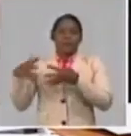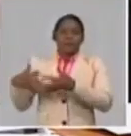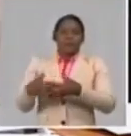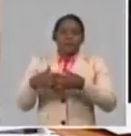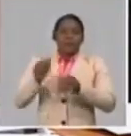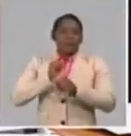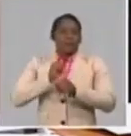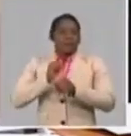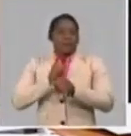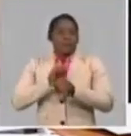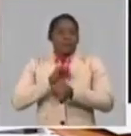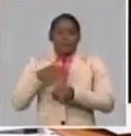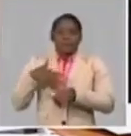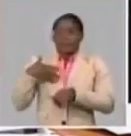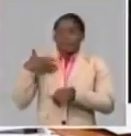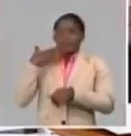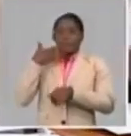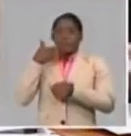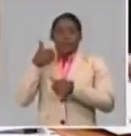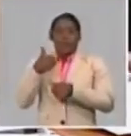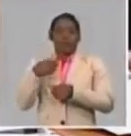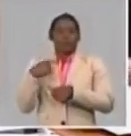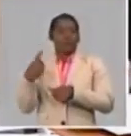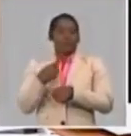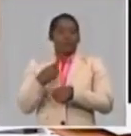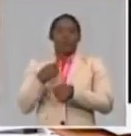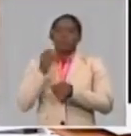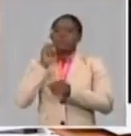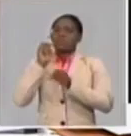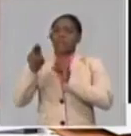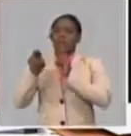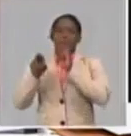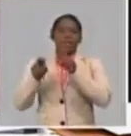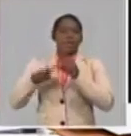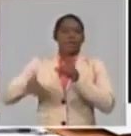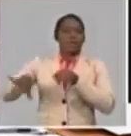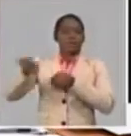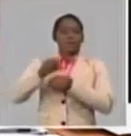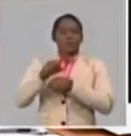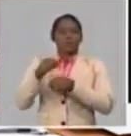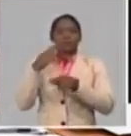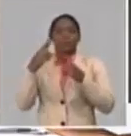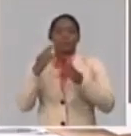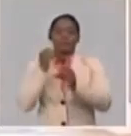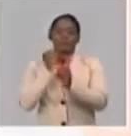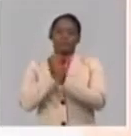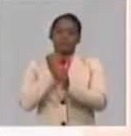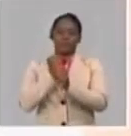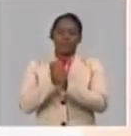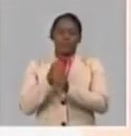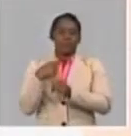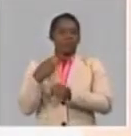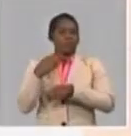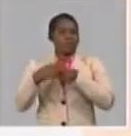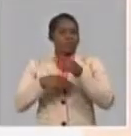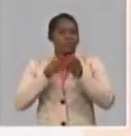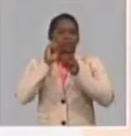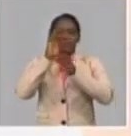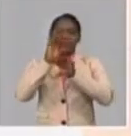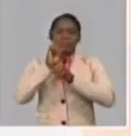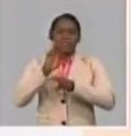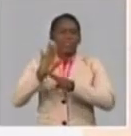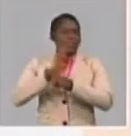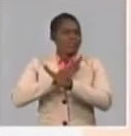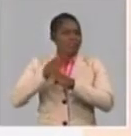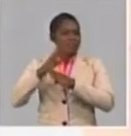modelo. Y a su vez estaremos entonces también concibiendo diseños innovadores, con iniciativas populares,